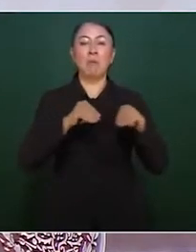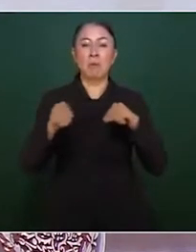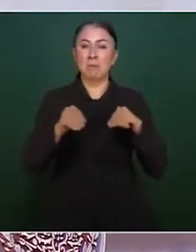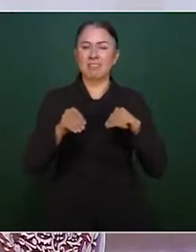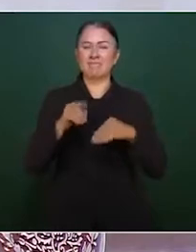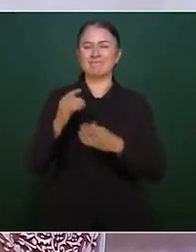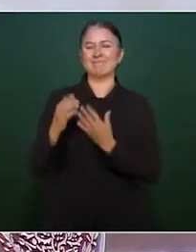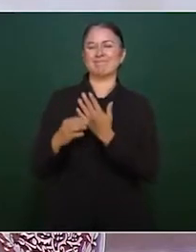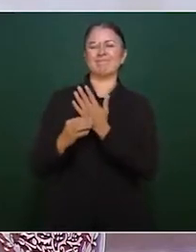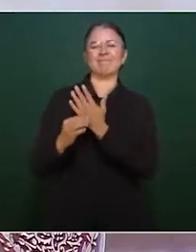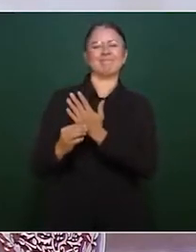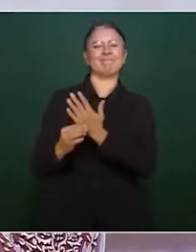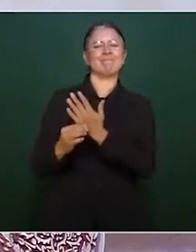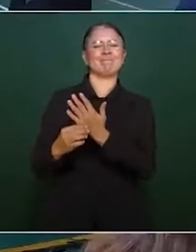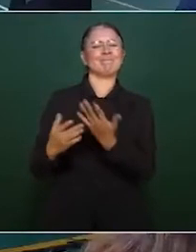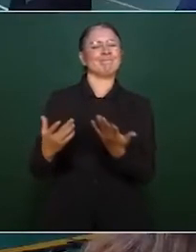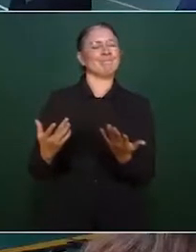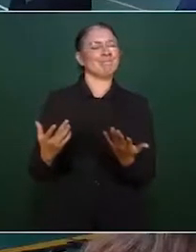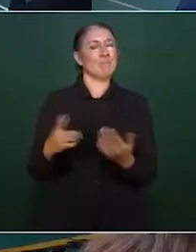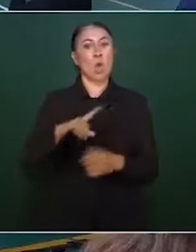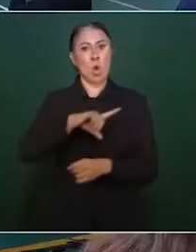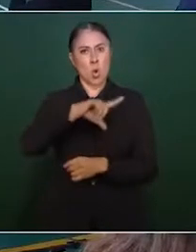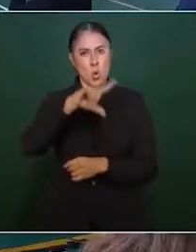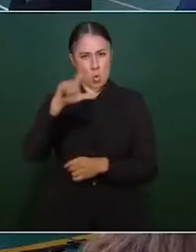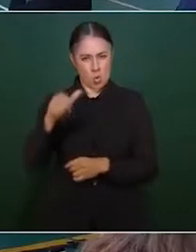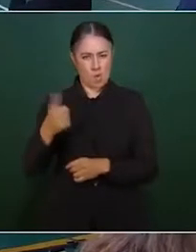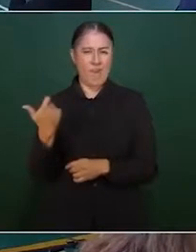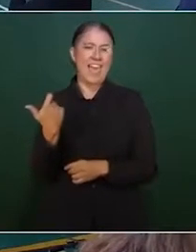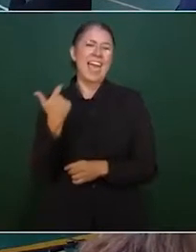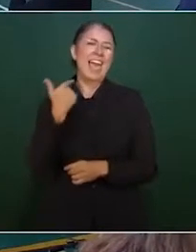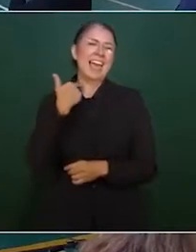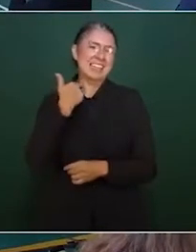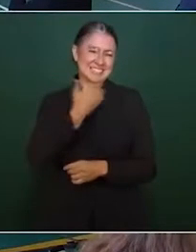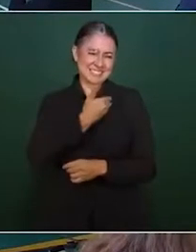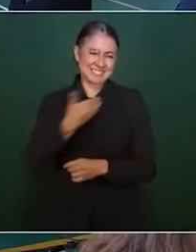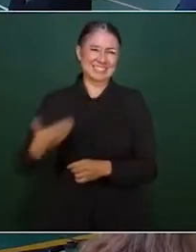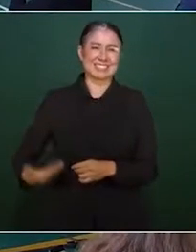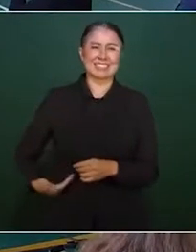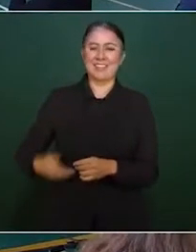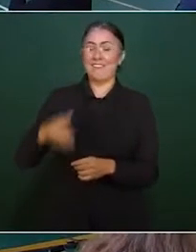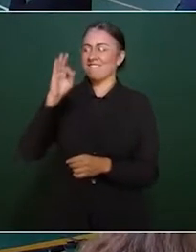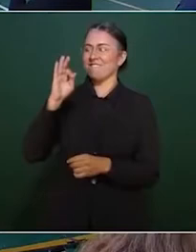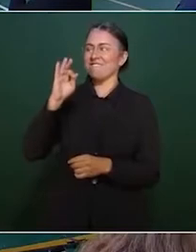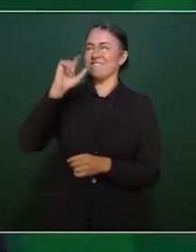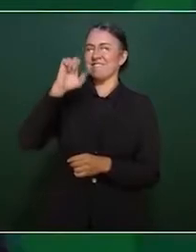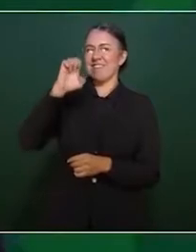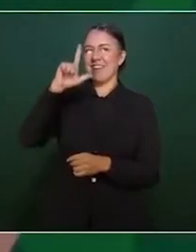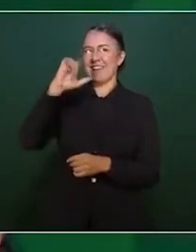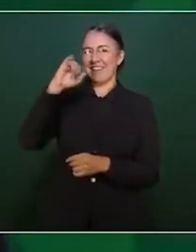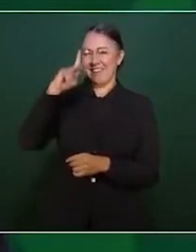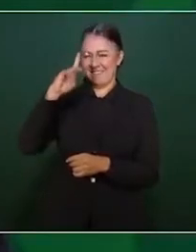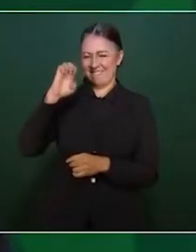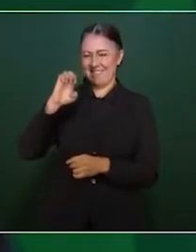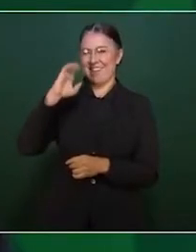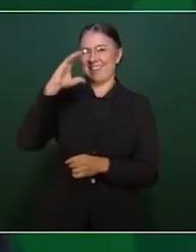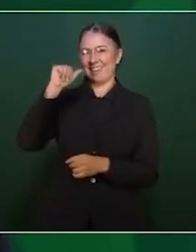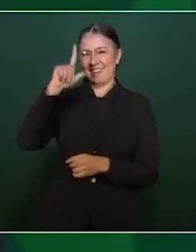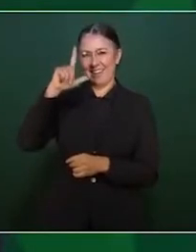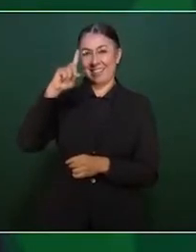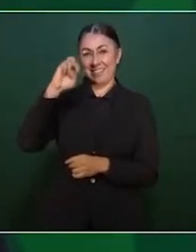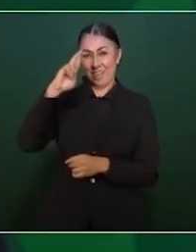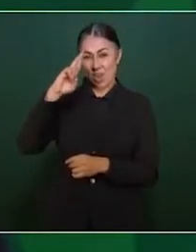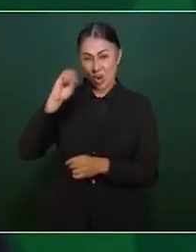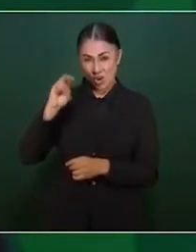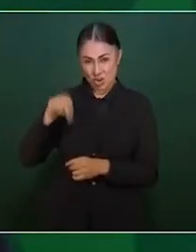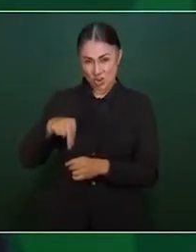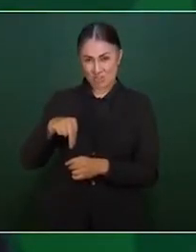Más tarde fue retomado por el expresidente Felipe Calderón, quien además pidió que se presentara el caso en